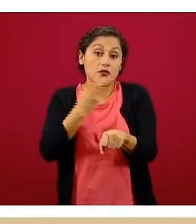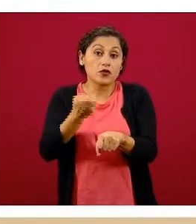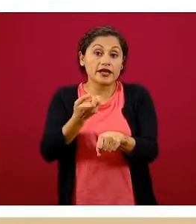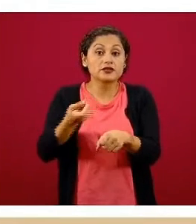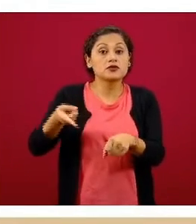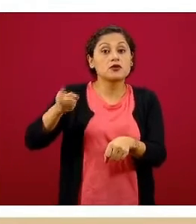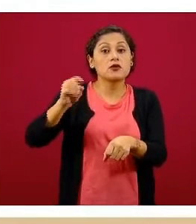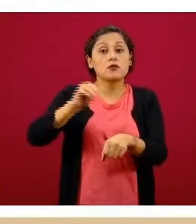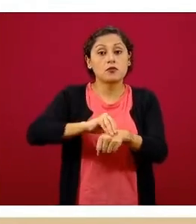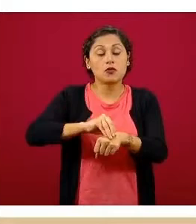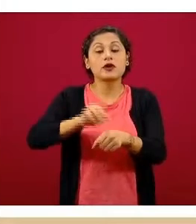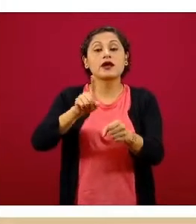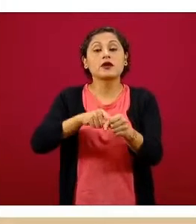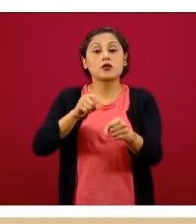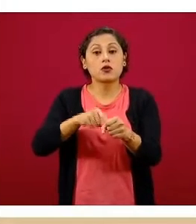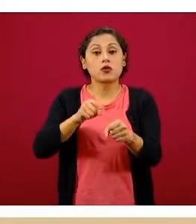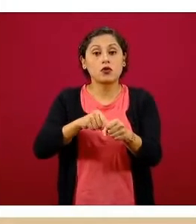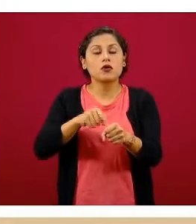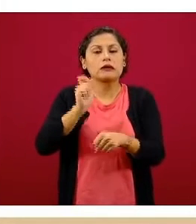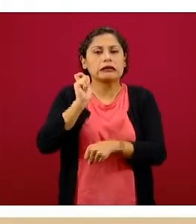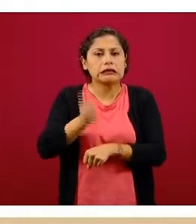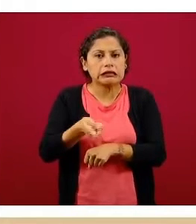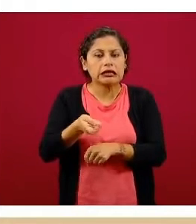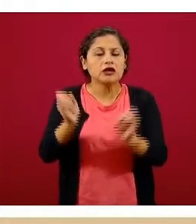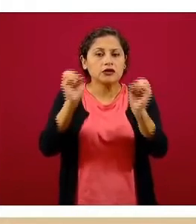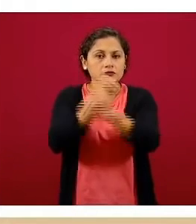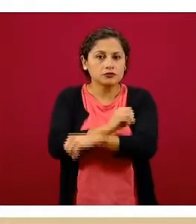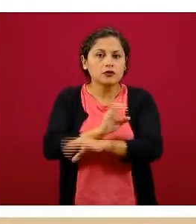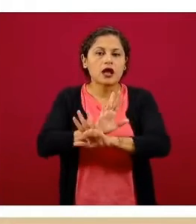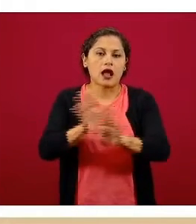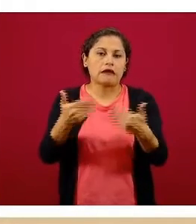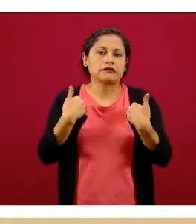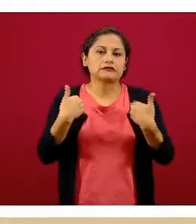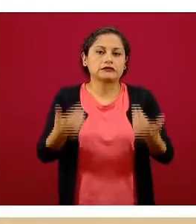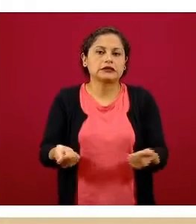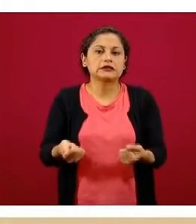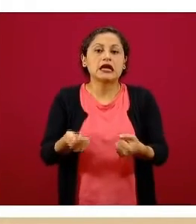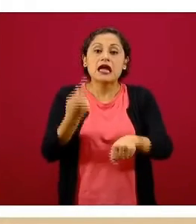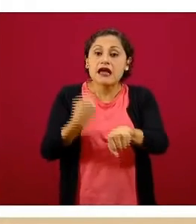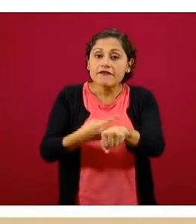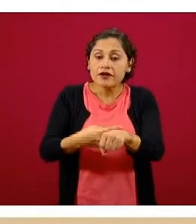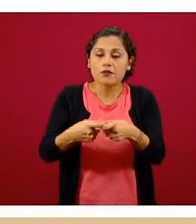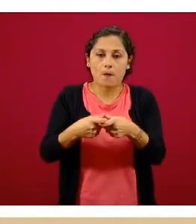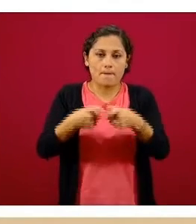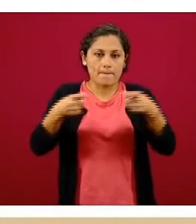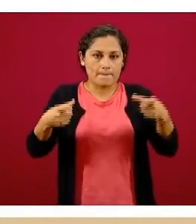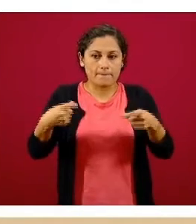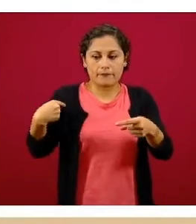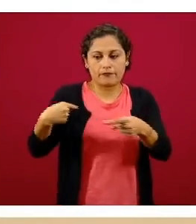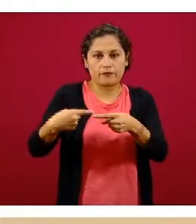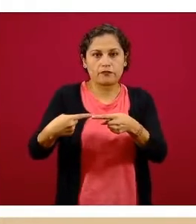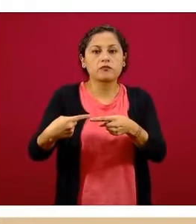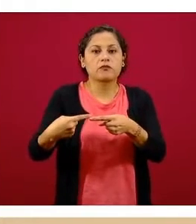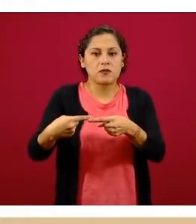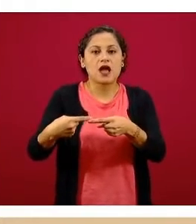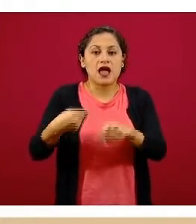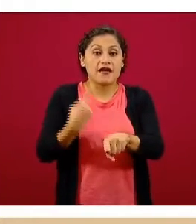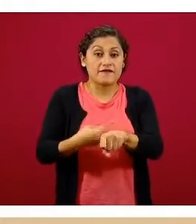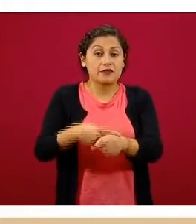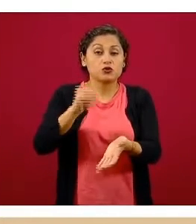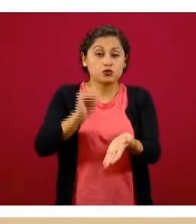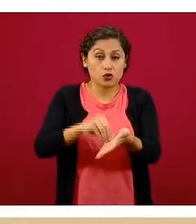representando precisamente un componente importante dentro de la actividad reciente y dentro de la epidemia